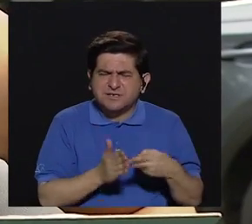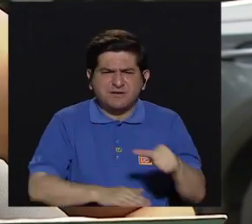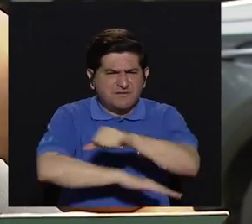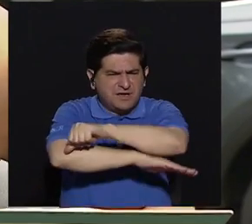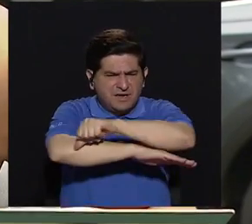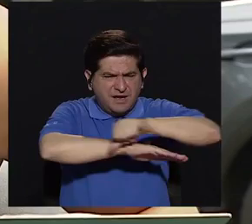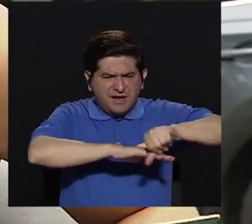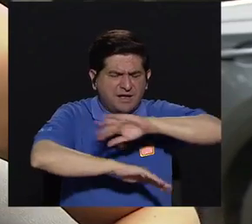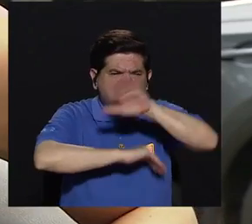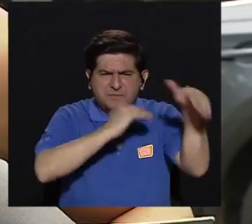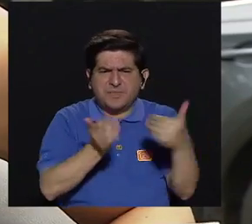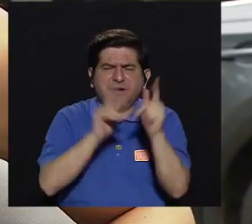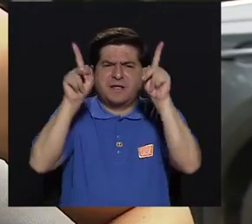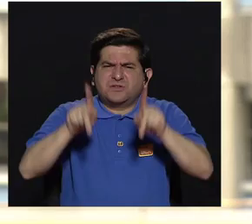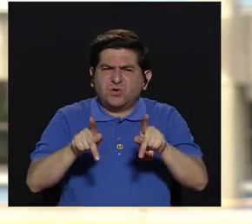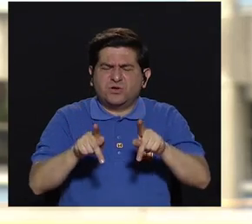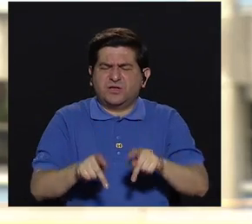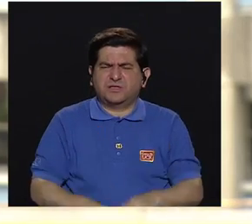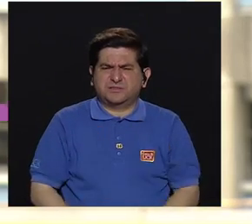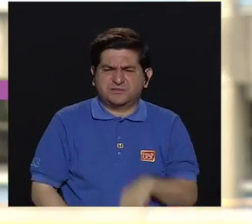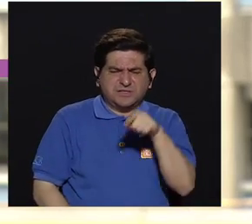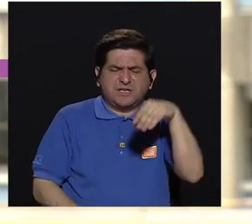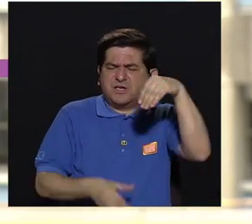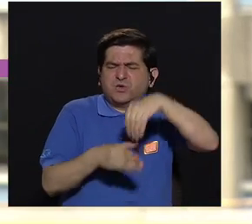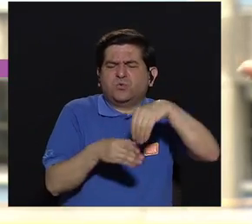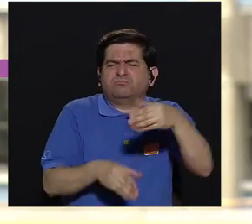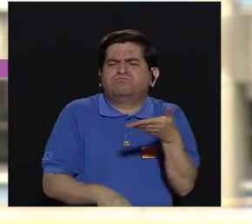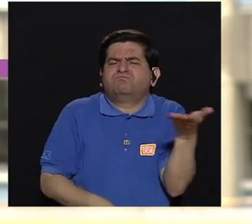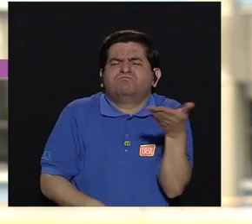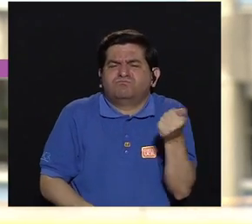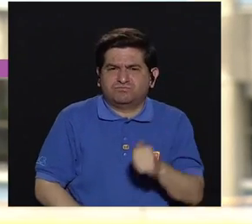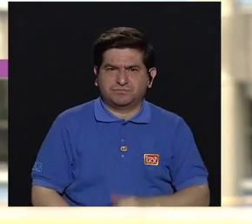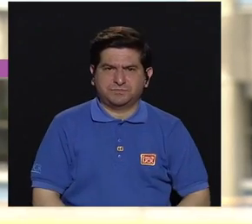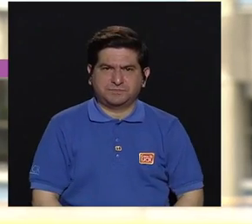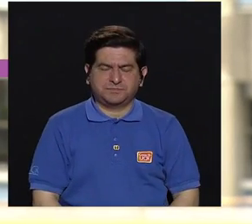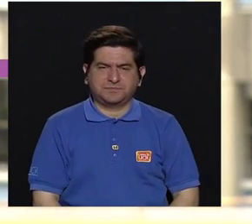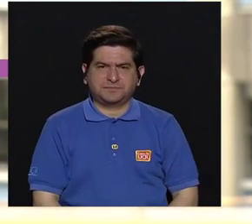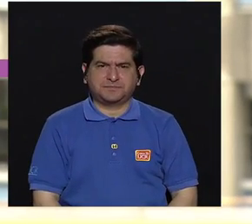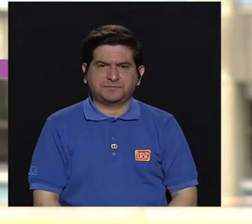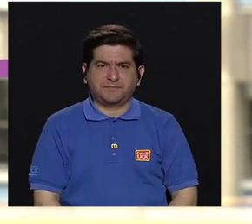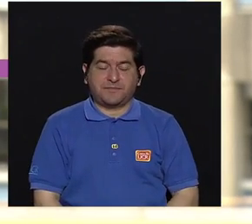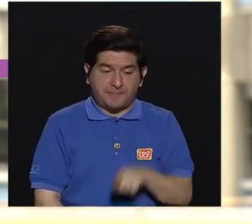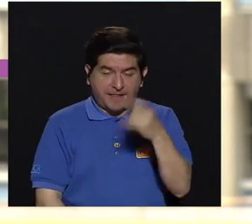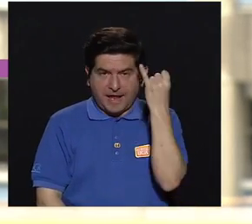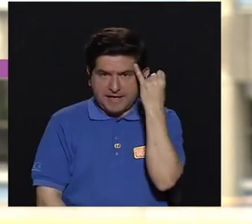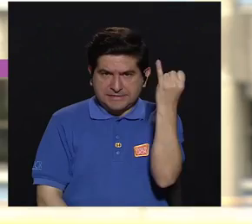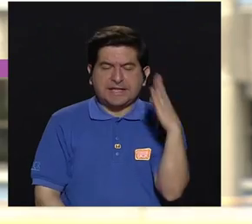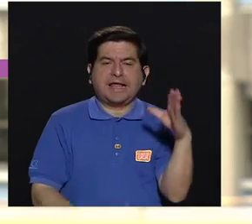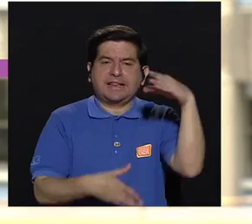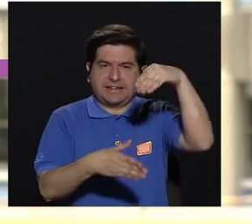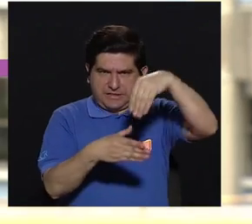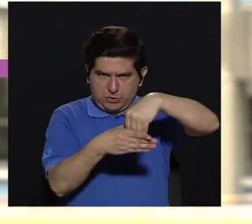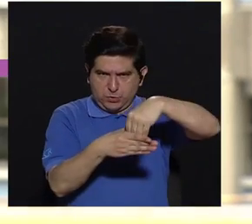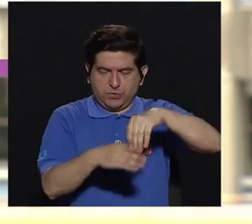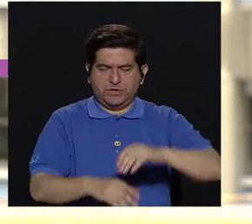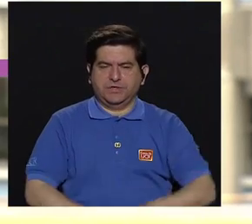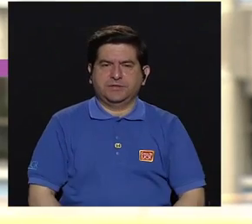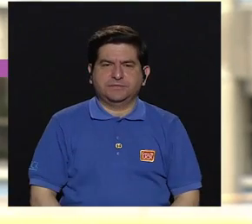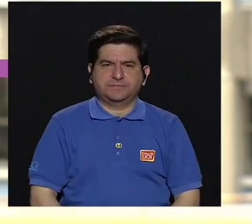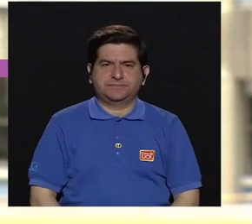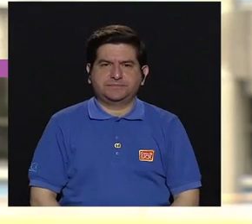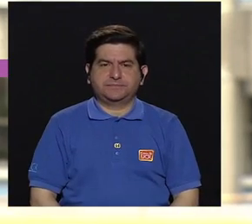arquitectura para todas y todos? ¿Qué incluye ese concepto? Sí, este concepto incluye